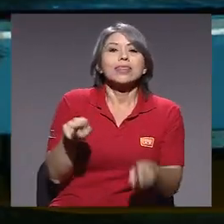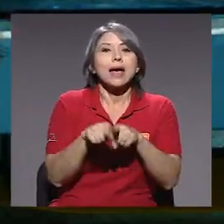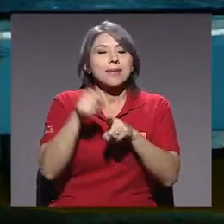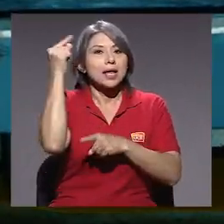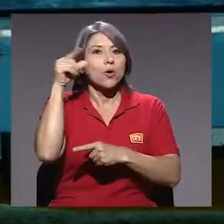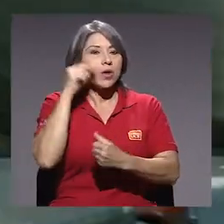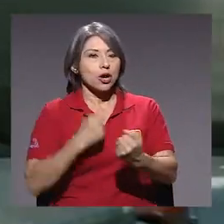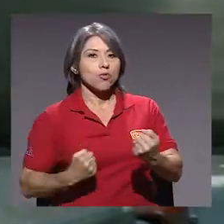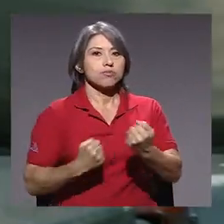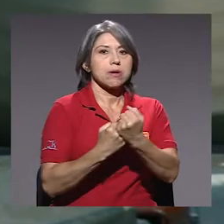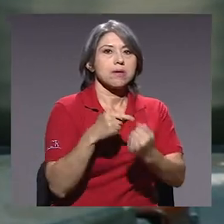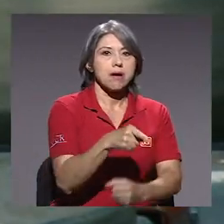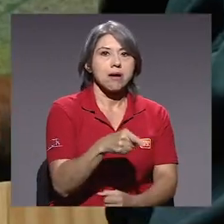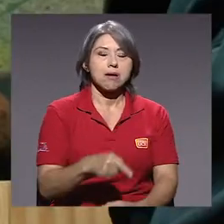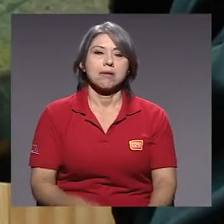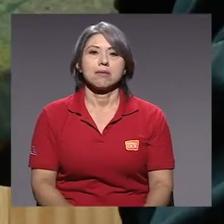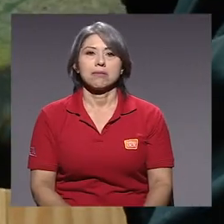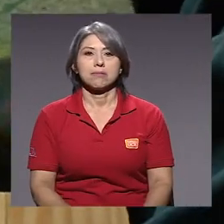respaldadas por el gobierno.